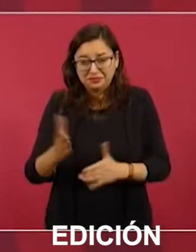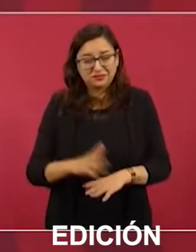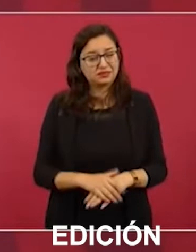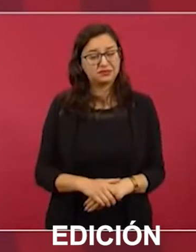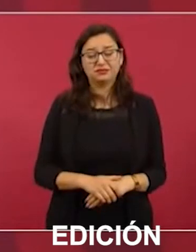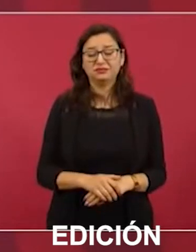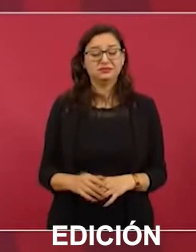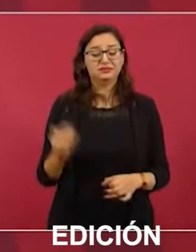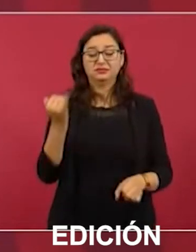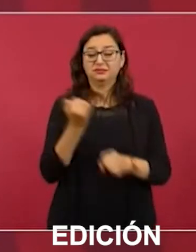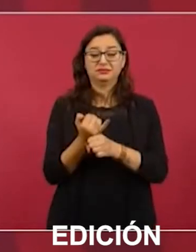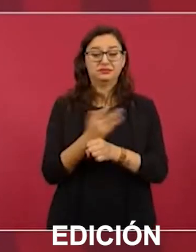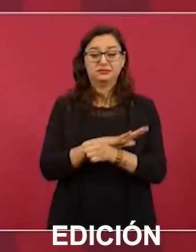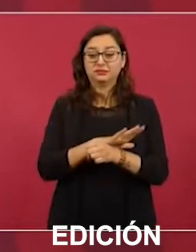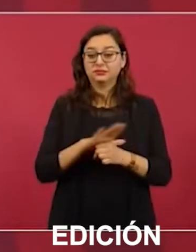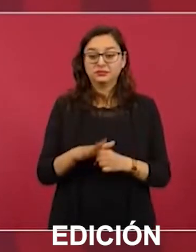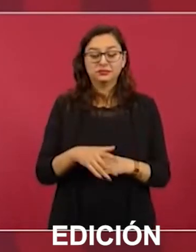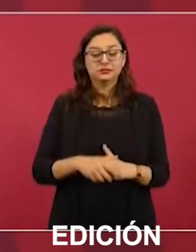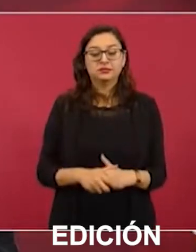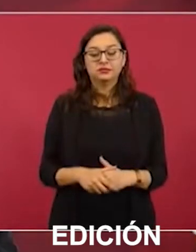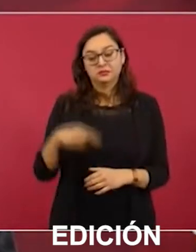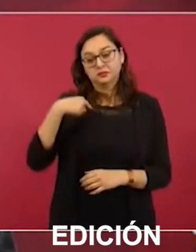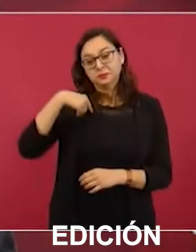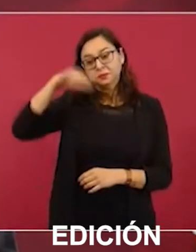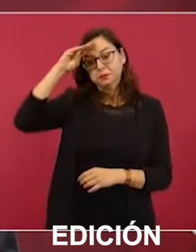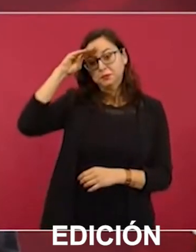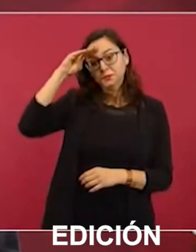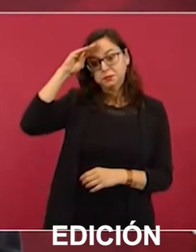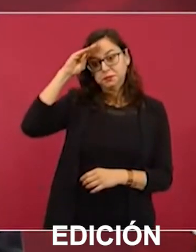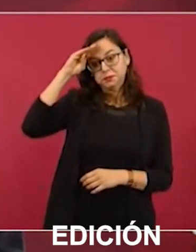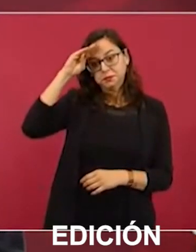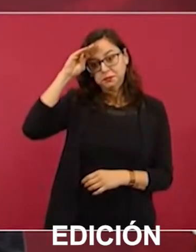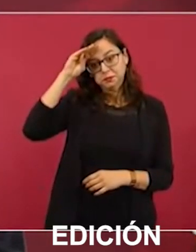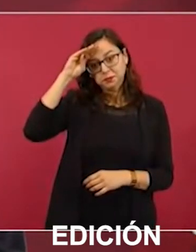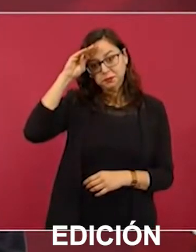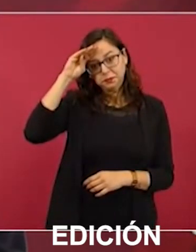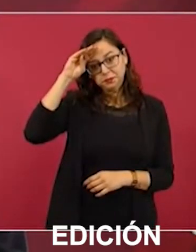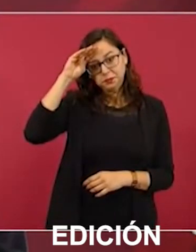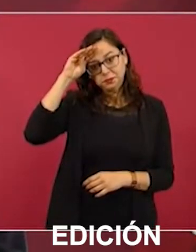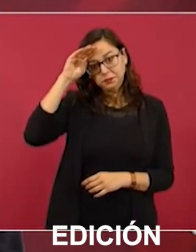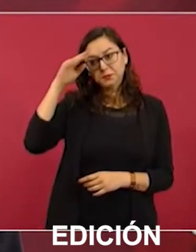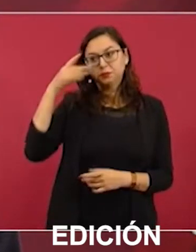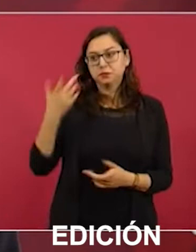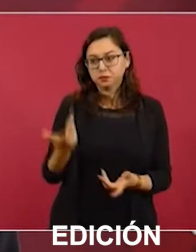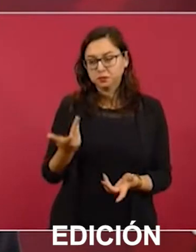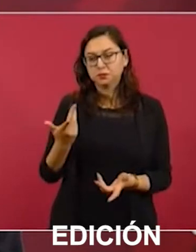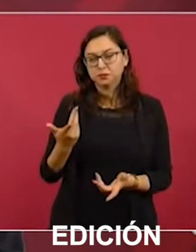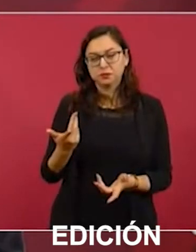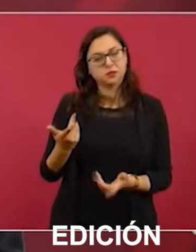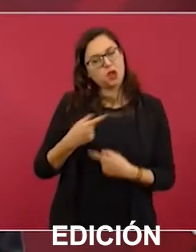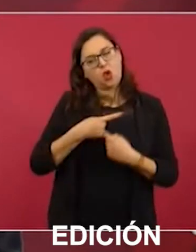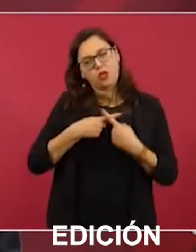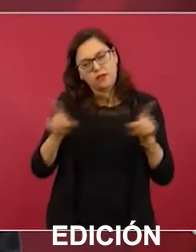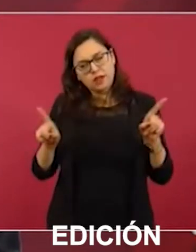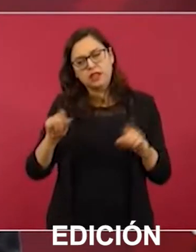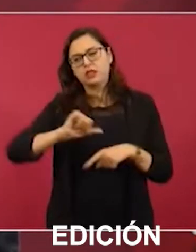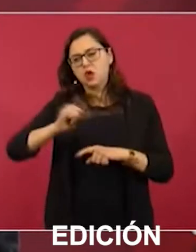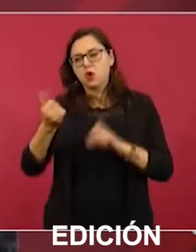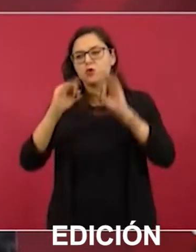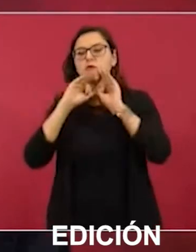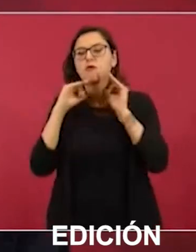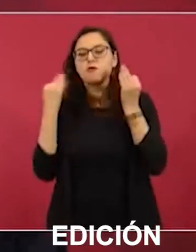Pienso más en que podamos hablar con el gobernador de Nuevo León, ayudarlo,